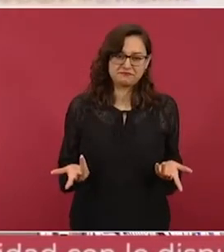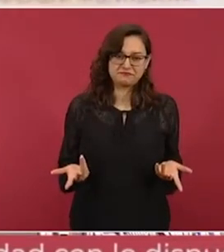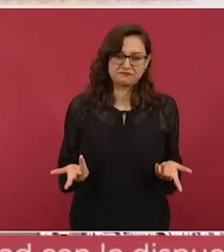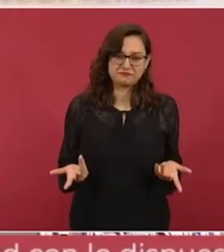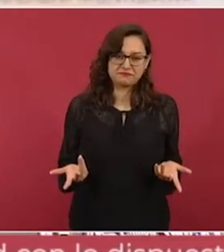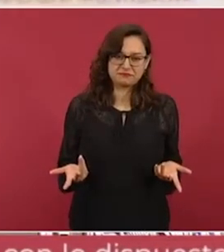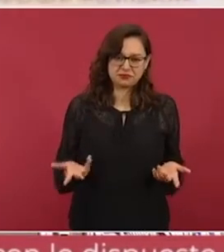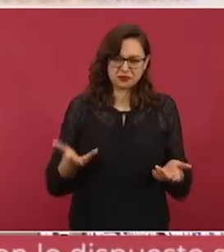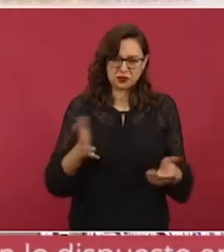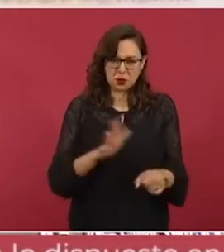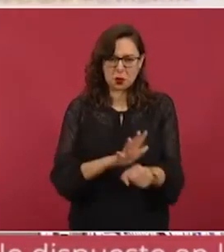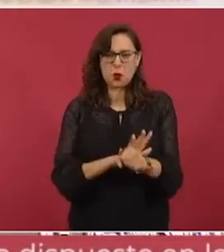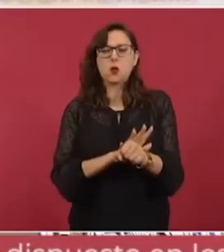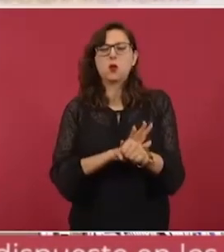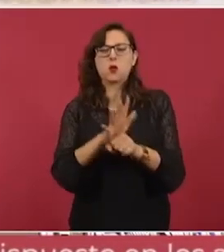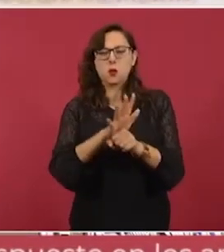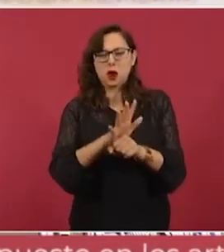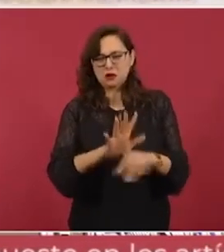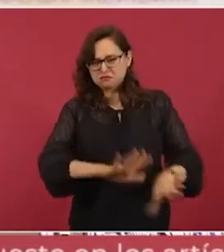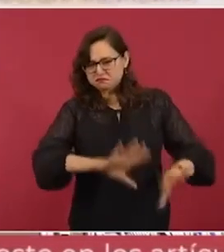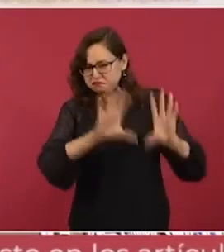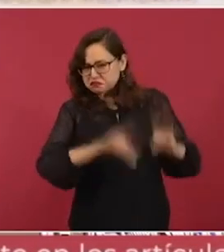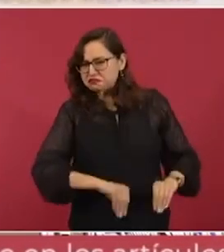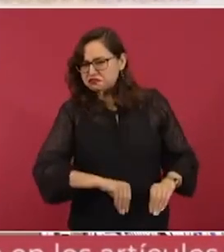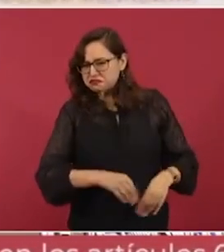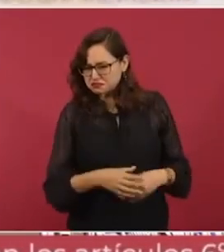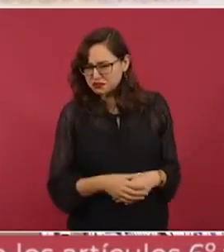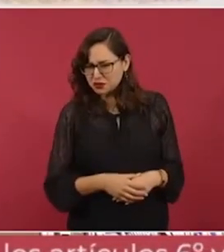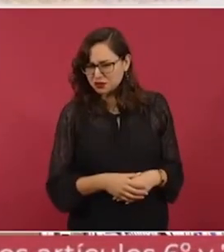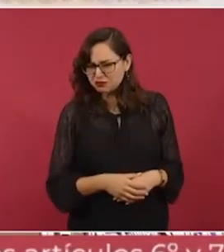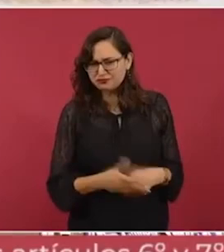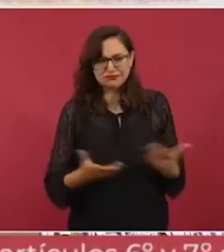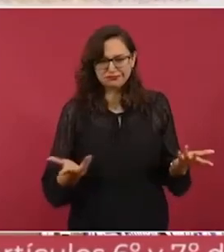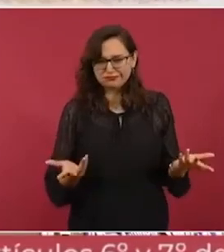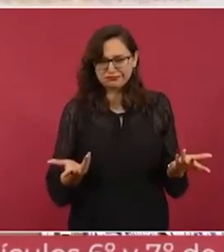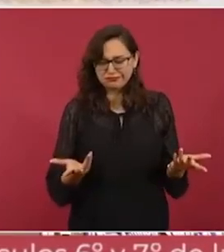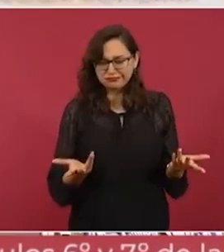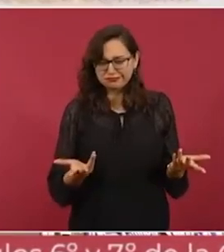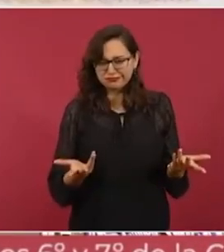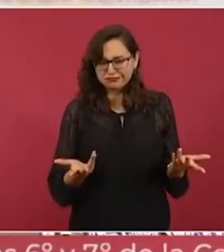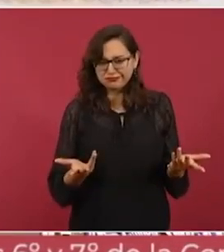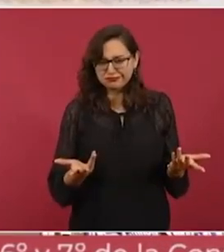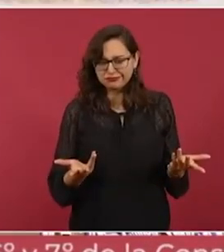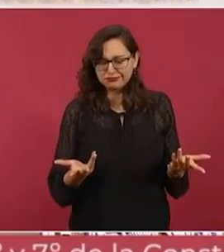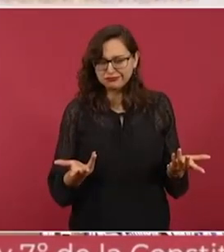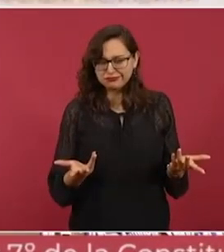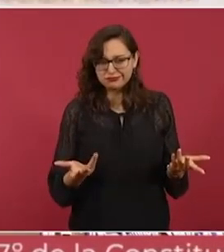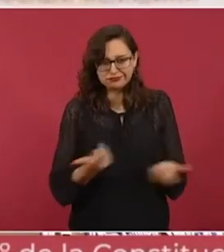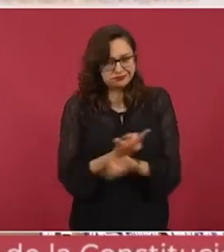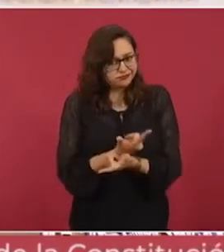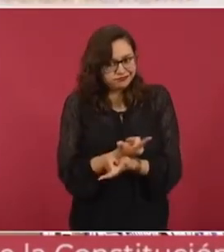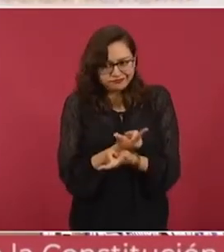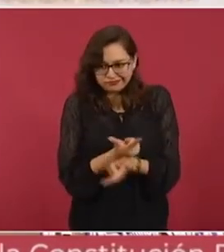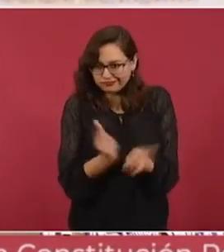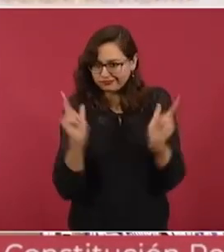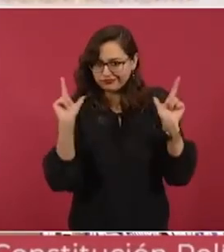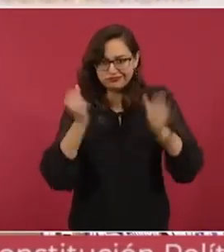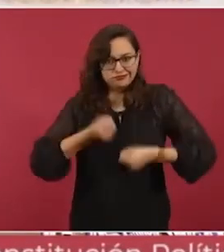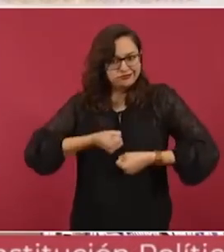¿Cuándo se había visto tanta libertad?